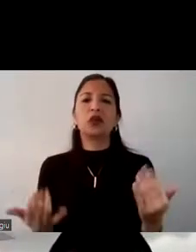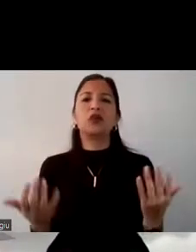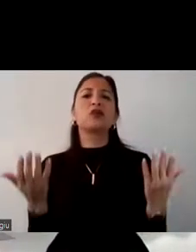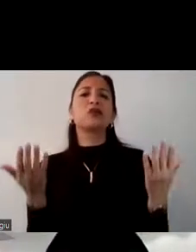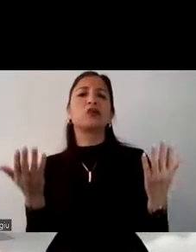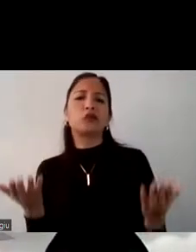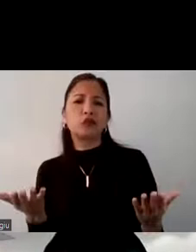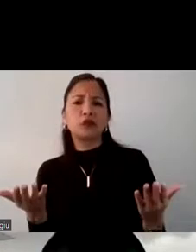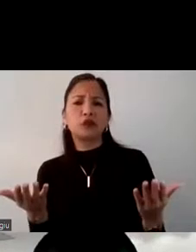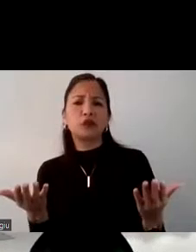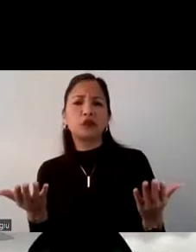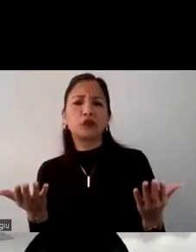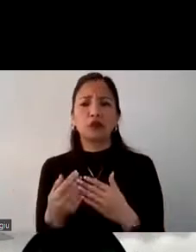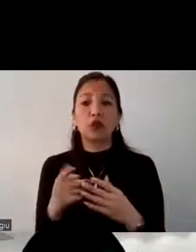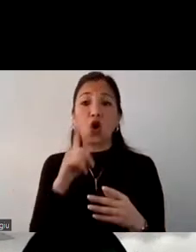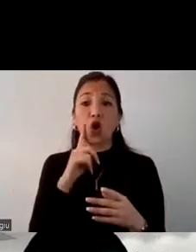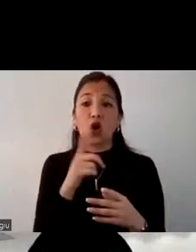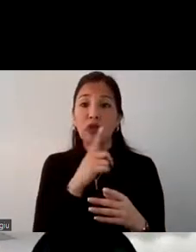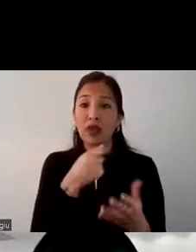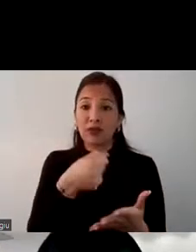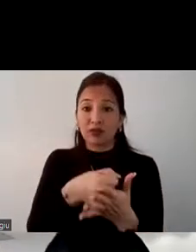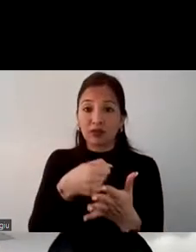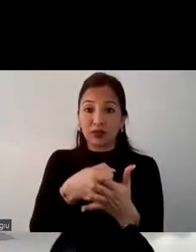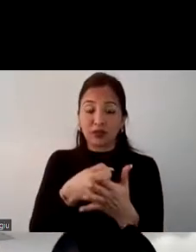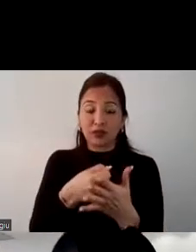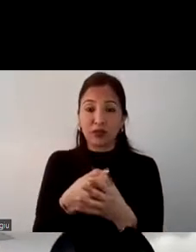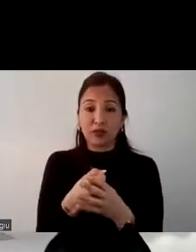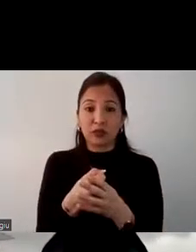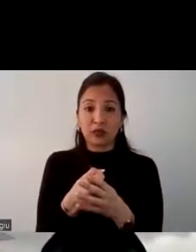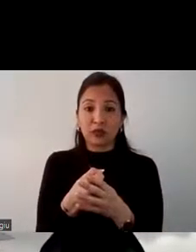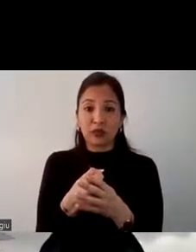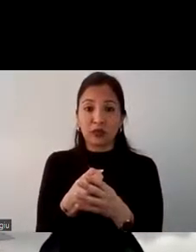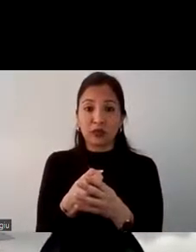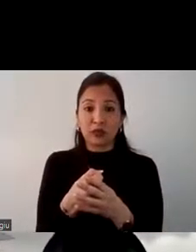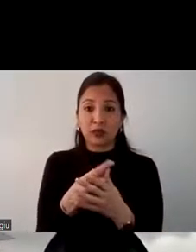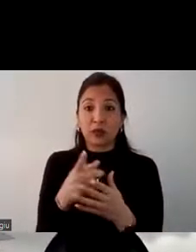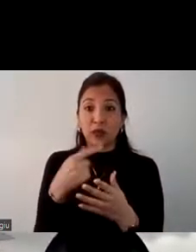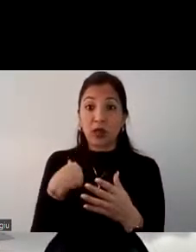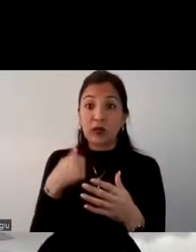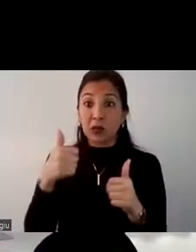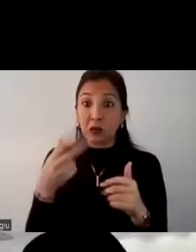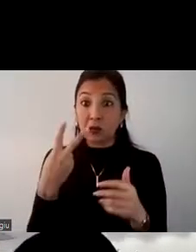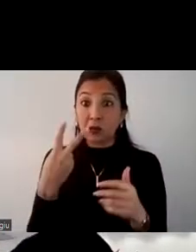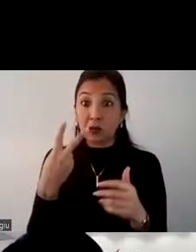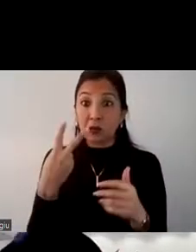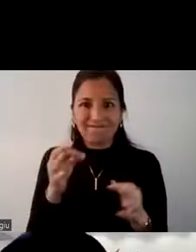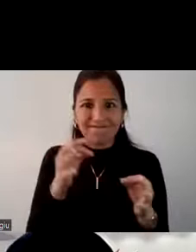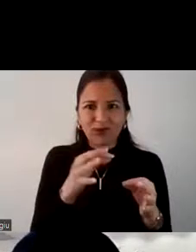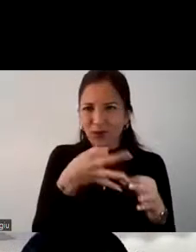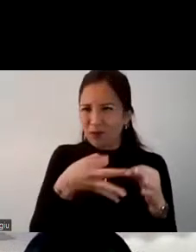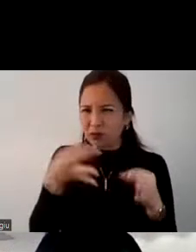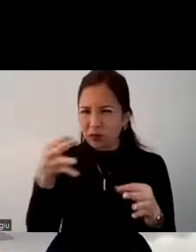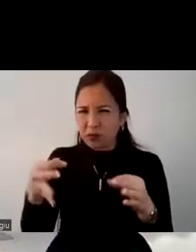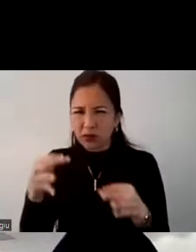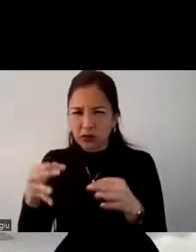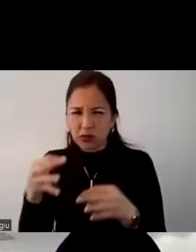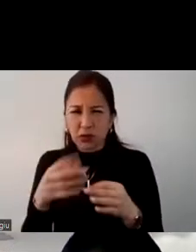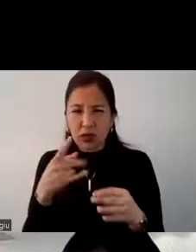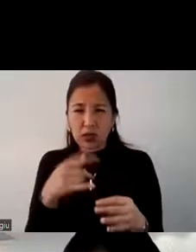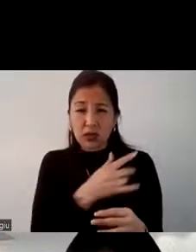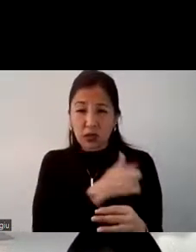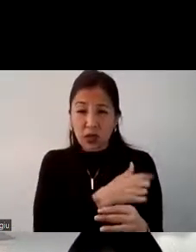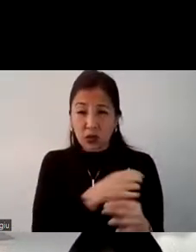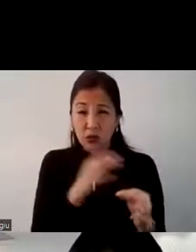optando mucho por los hospedajes de paga por los hospedajes que saben que cumplen con ciertos protocolos tanto de seguridad como también de salud